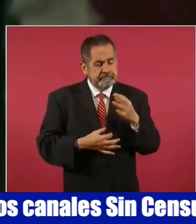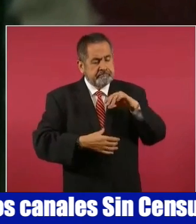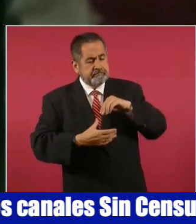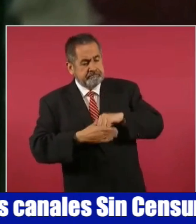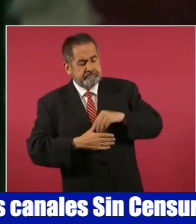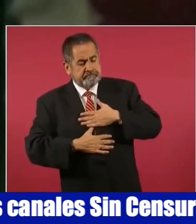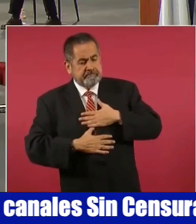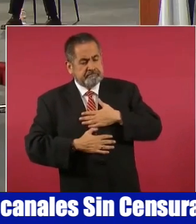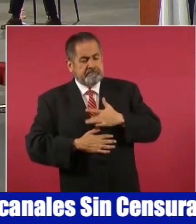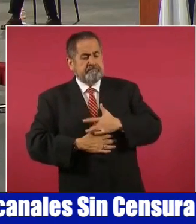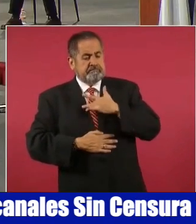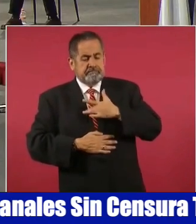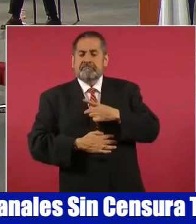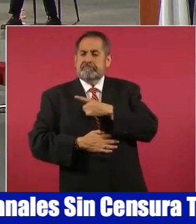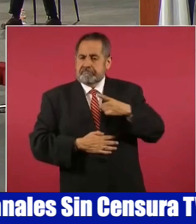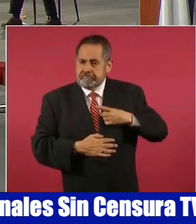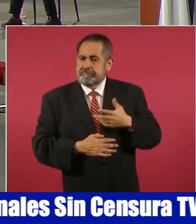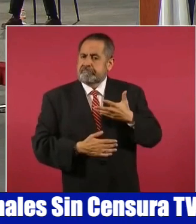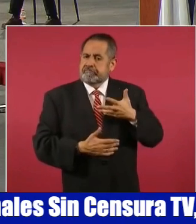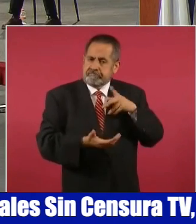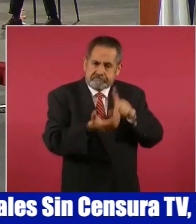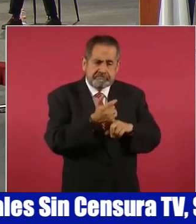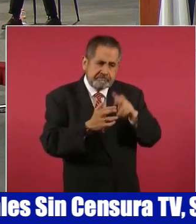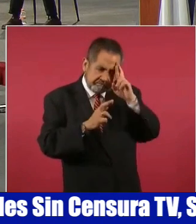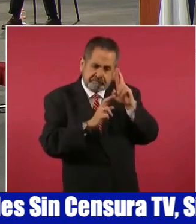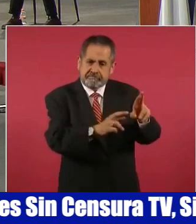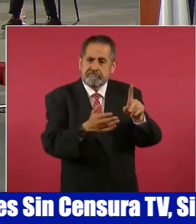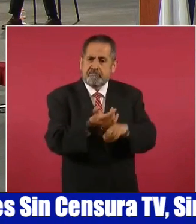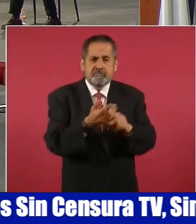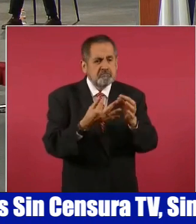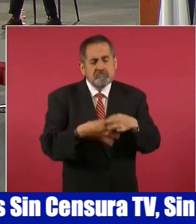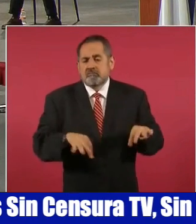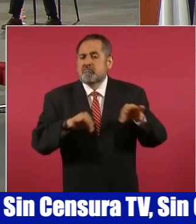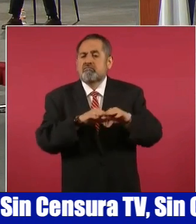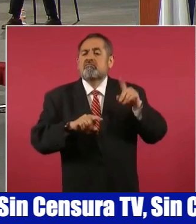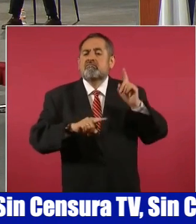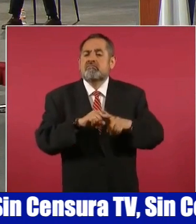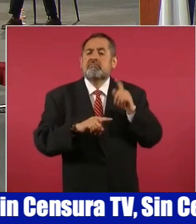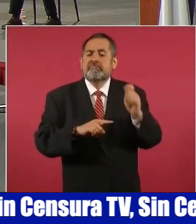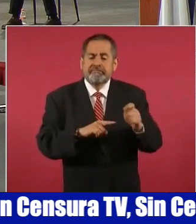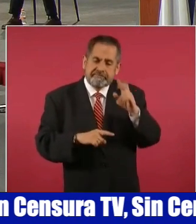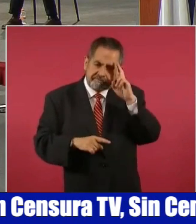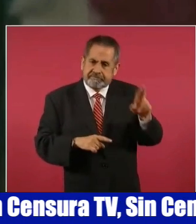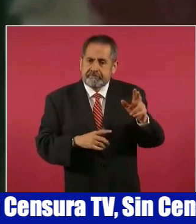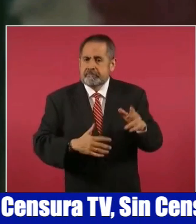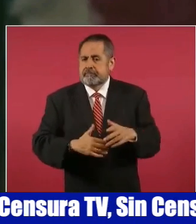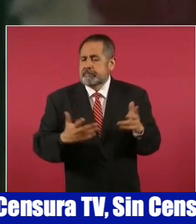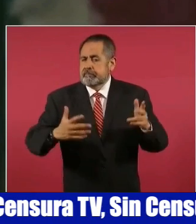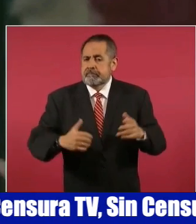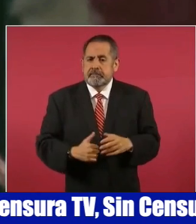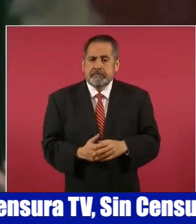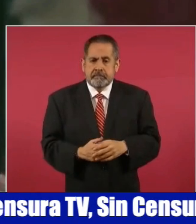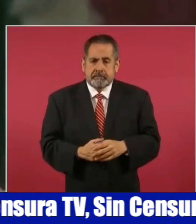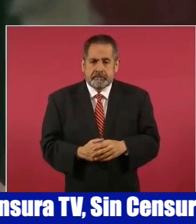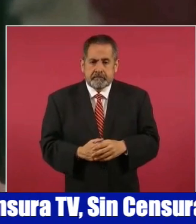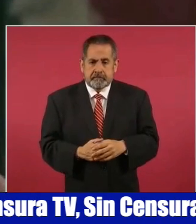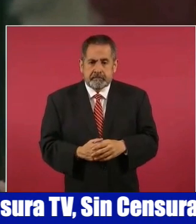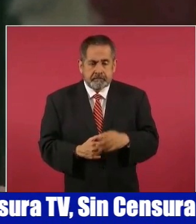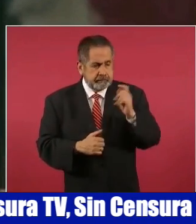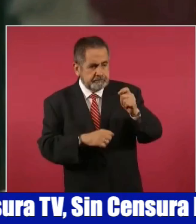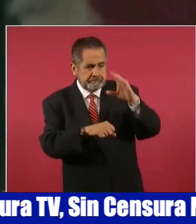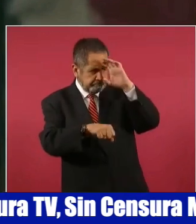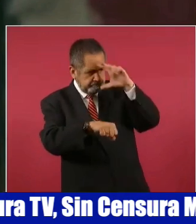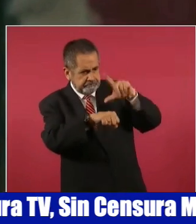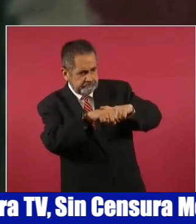todo ser humano de buena fe coloca en el peldaño más alto. Pero, ¿qué es cultura?